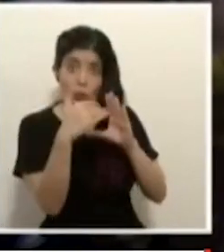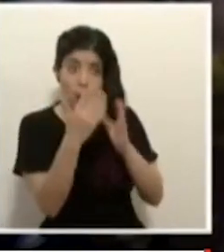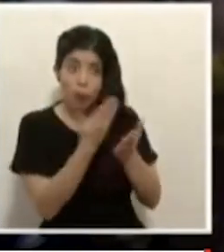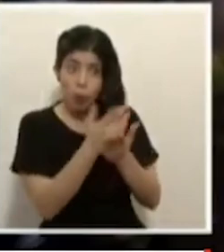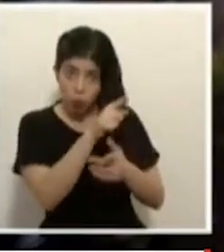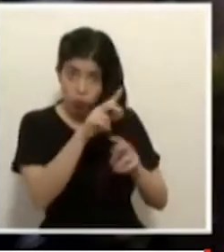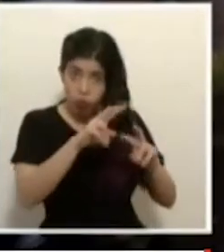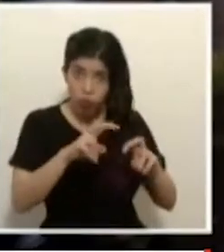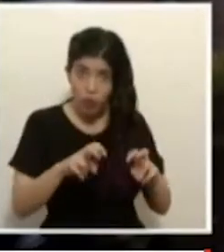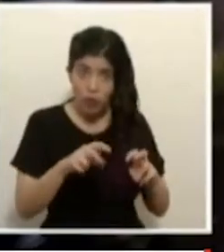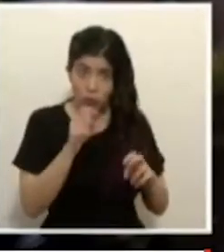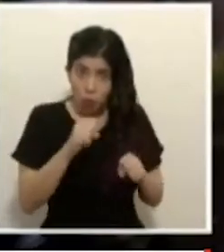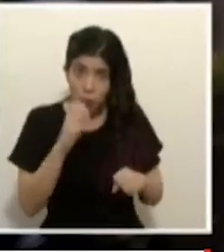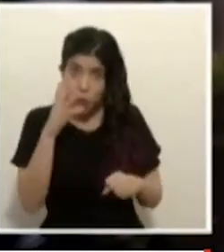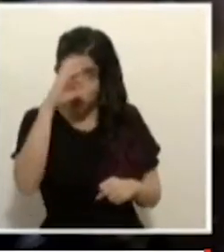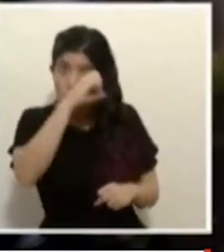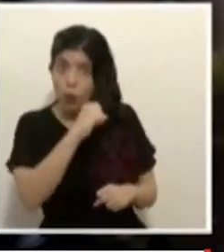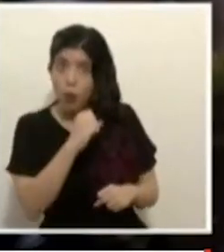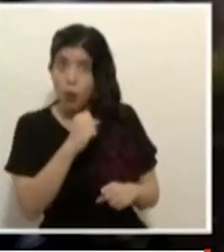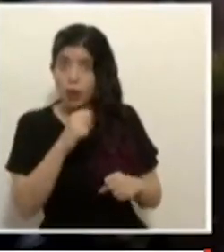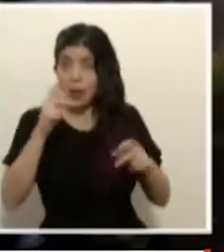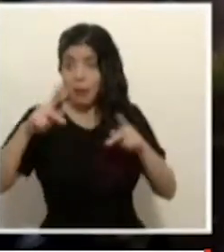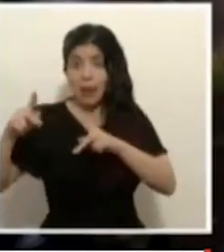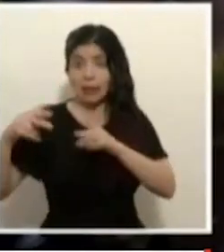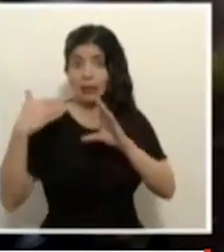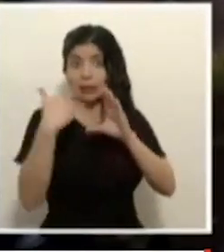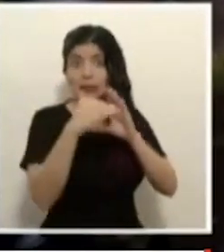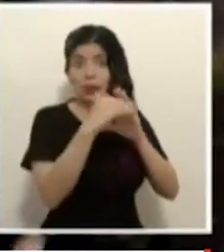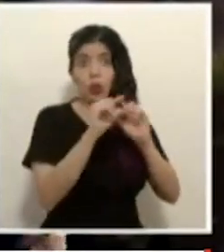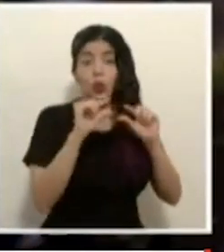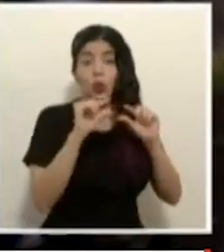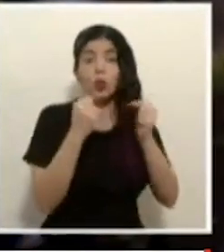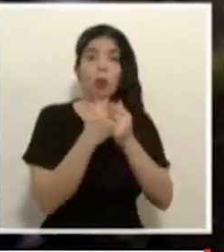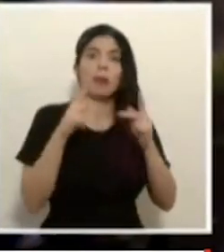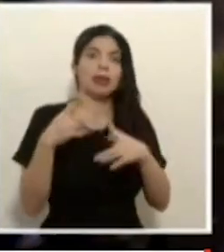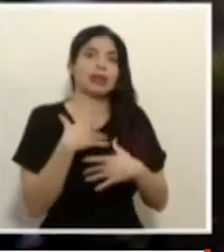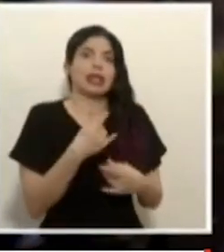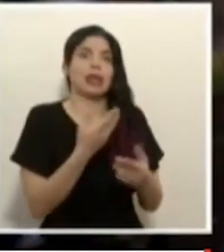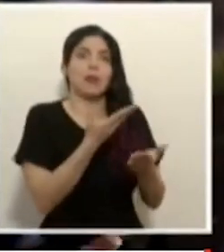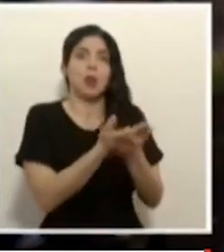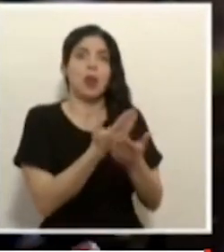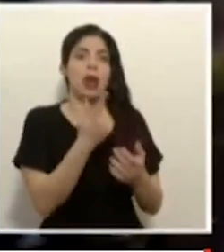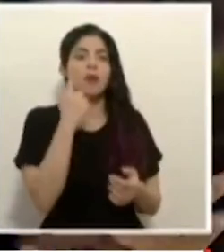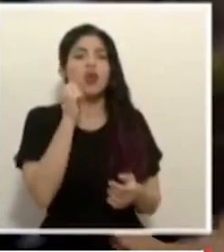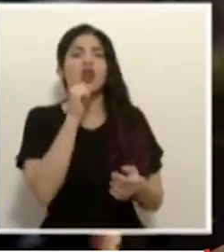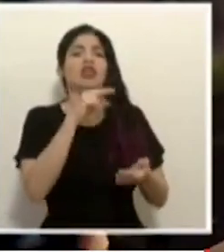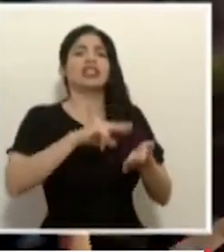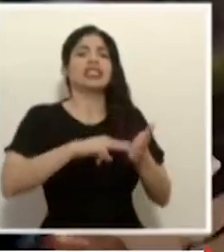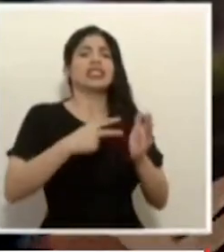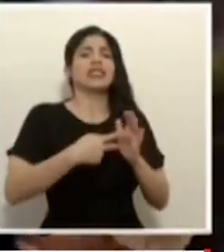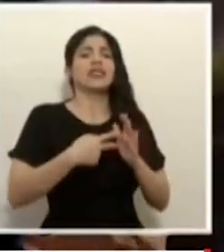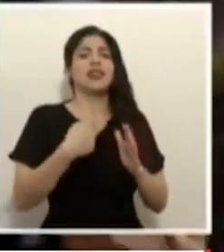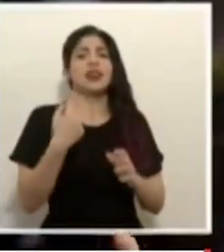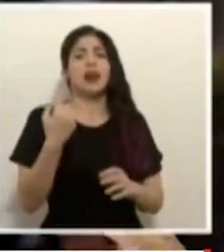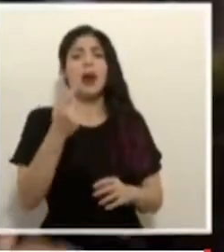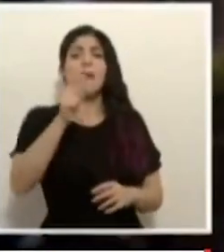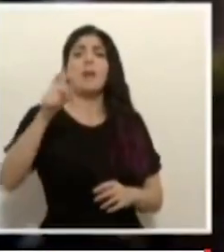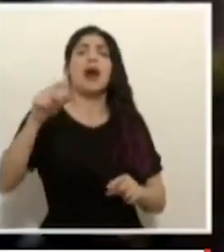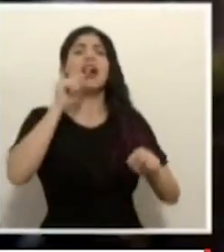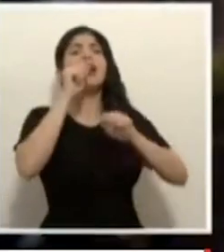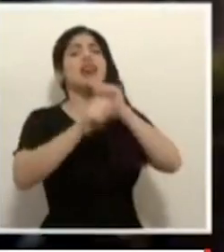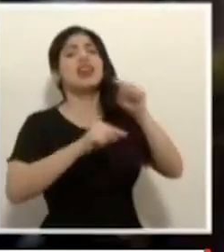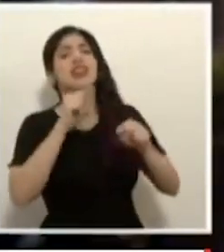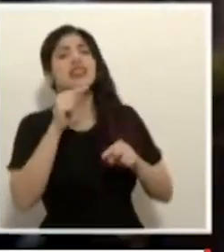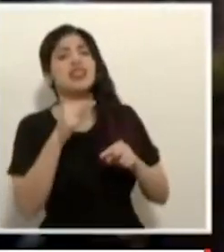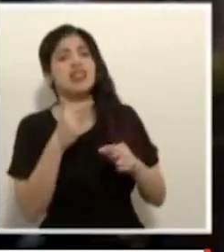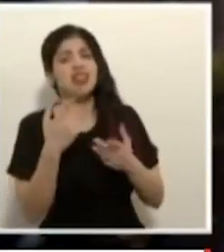en cuenta esas propuestas que le hacen este grupos de personas interesadas para no decir tampoco que solamente hay gente que critica o dice que